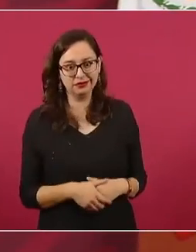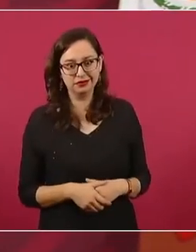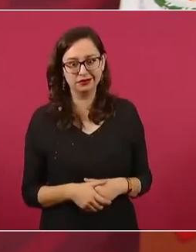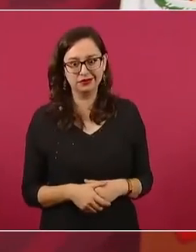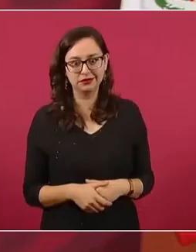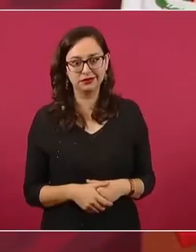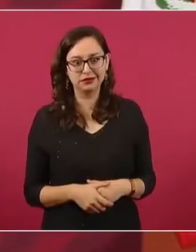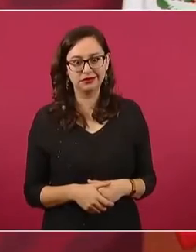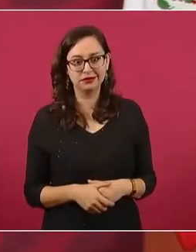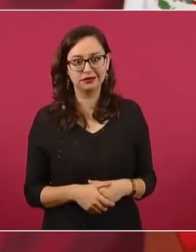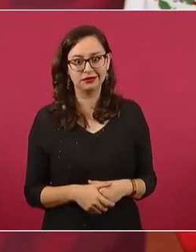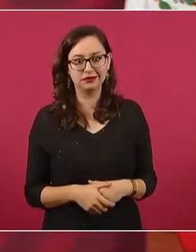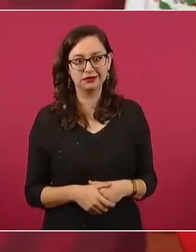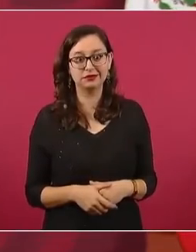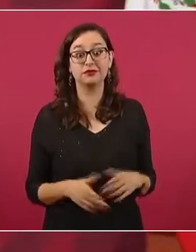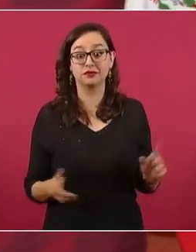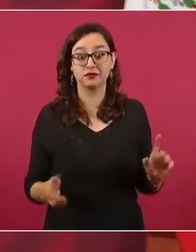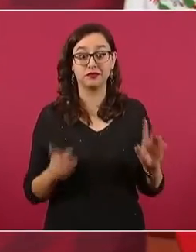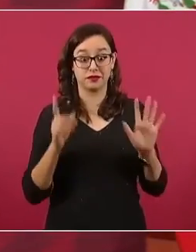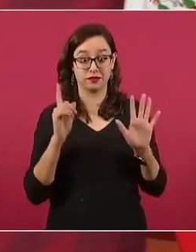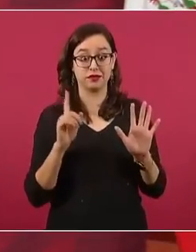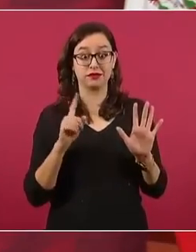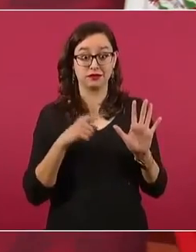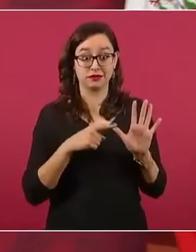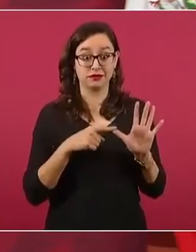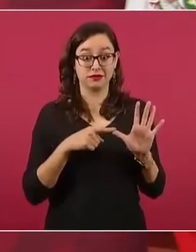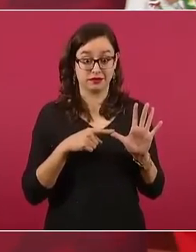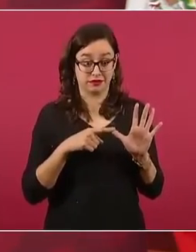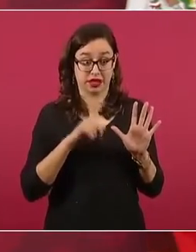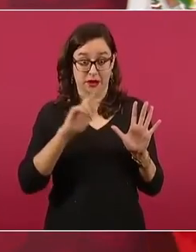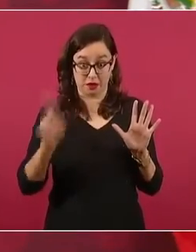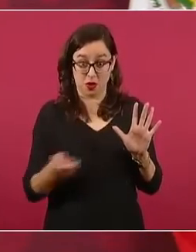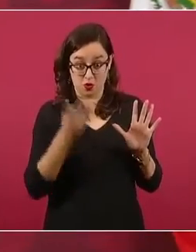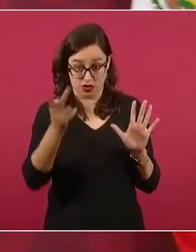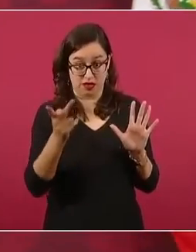Hubo herderas sorpresas en la elección pasada. Dos,